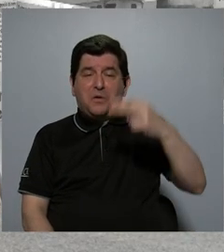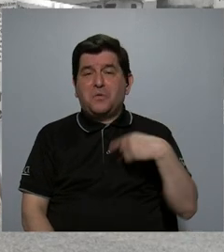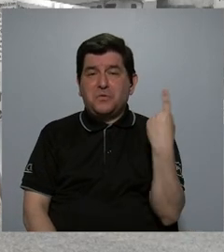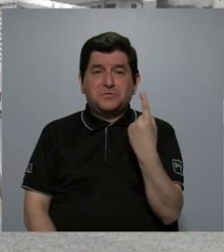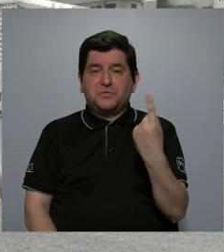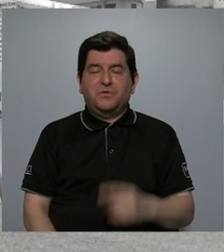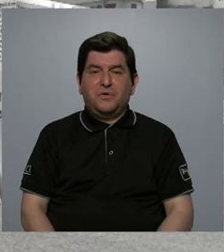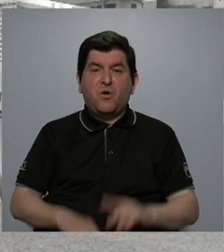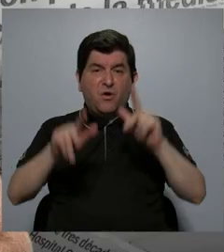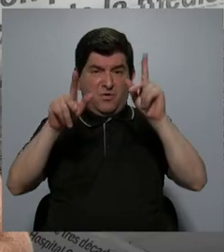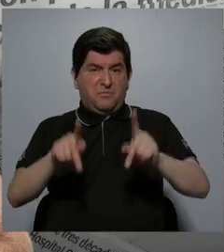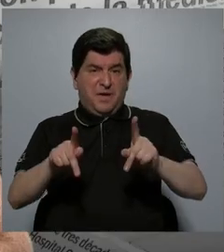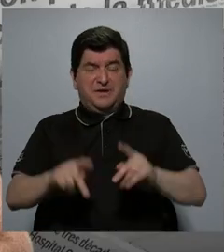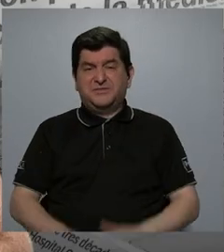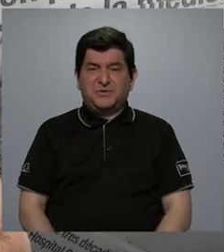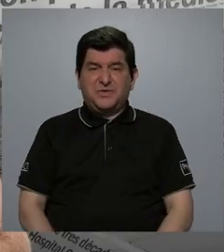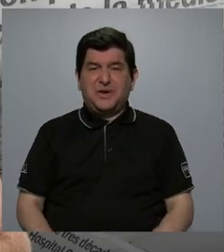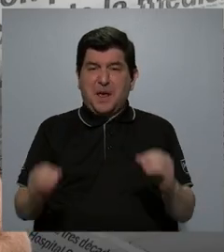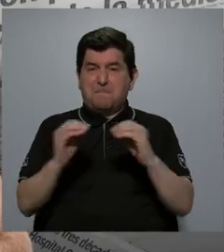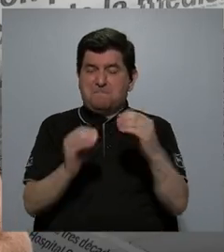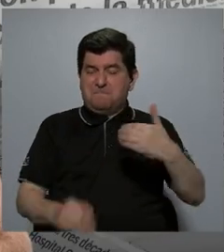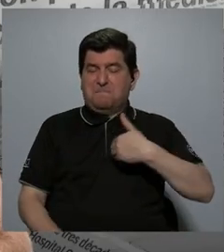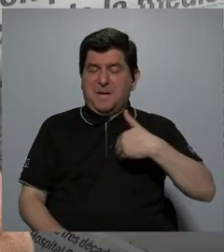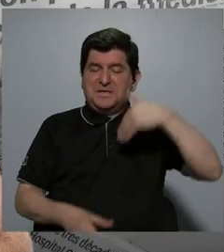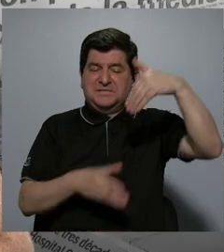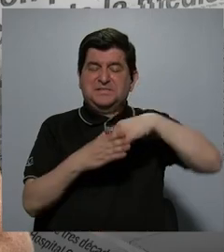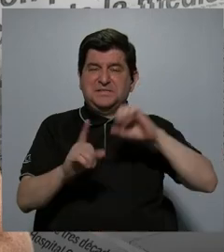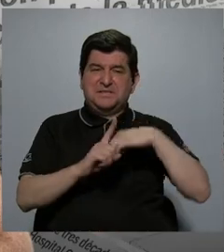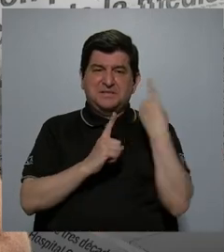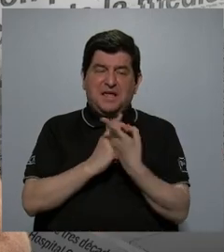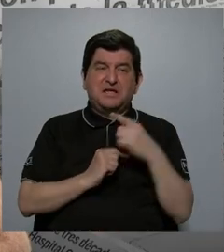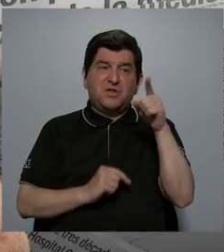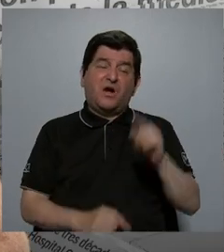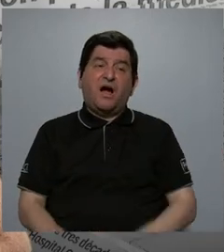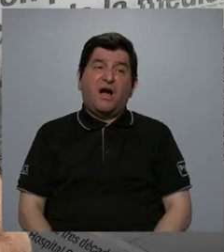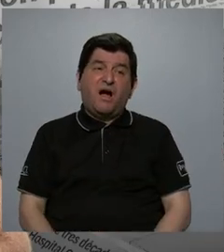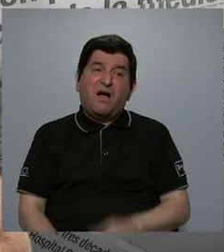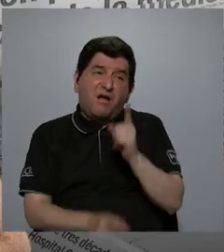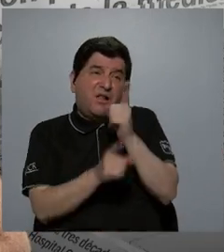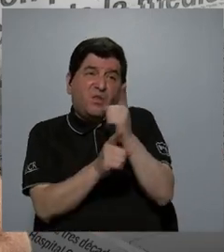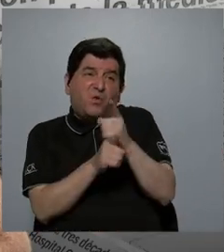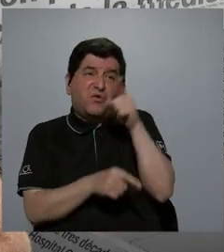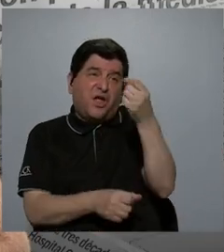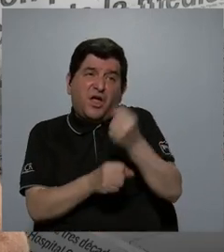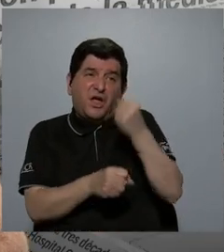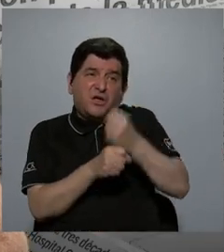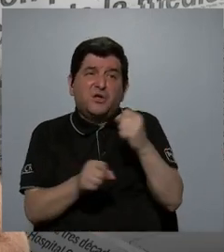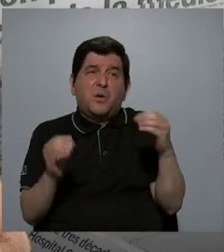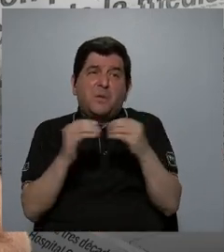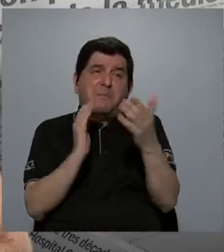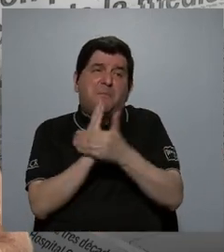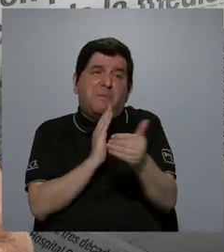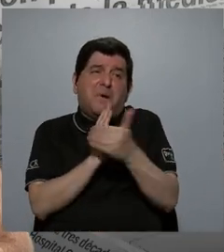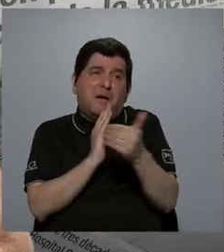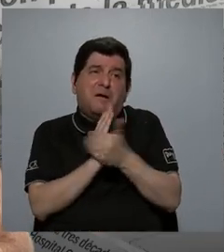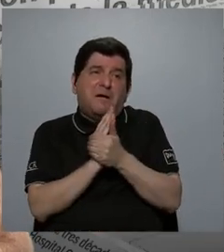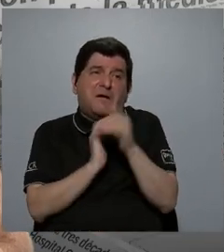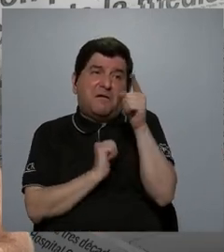decir, la idea de que las personas que más tienen dentro de nuestra sociedad es porque se lo merecen, lo han trabajado, son más talentosas,